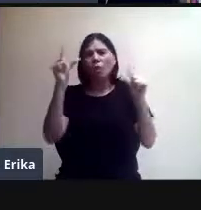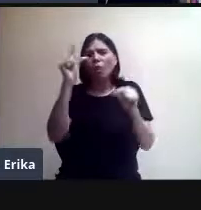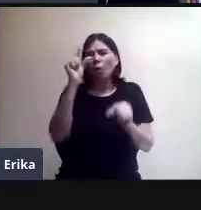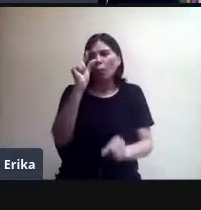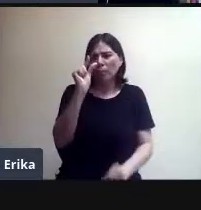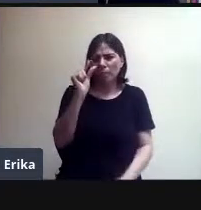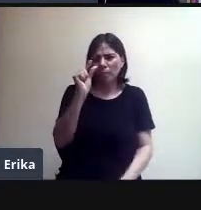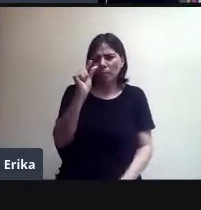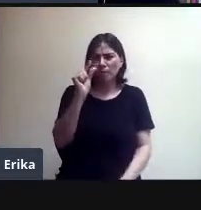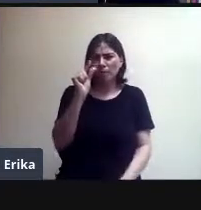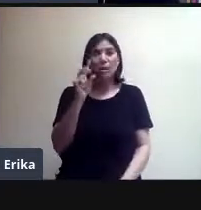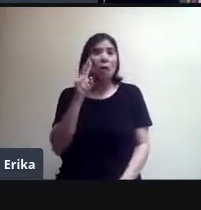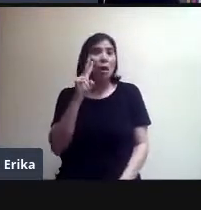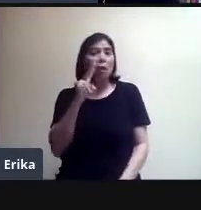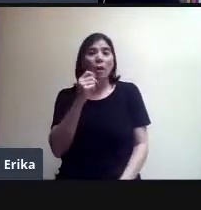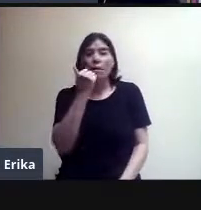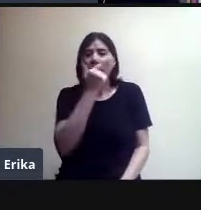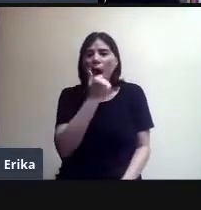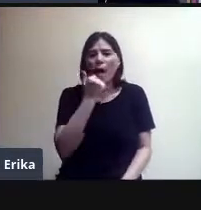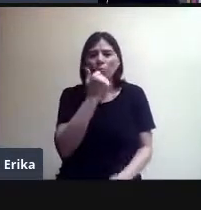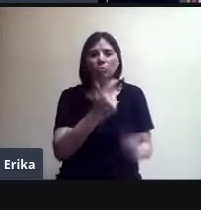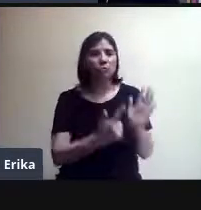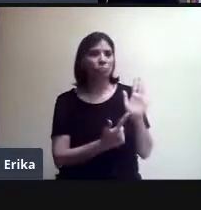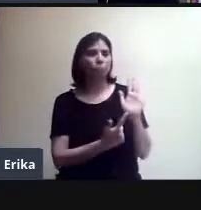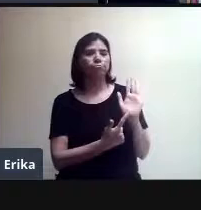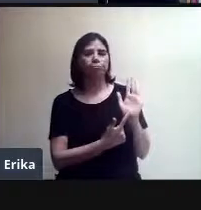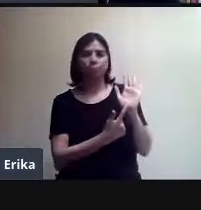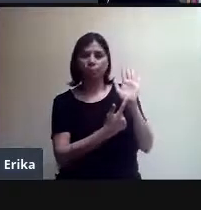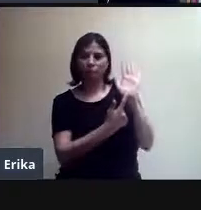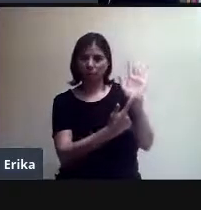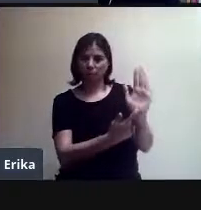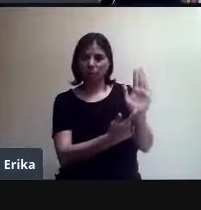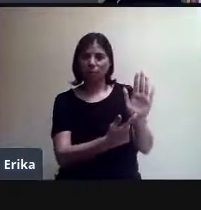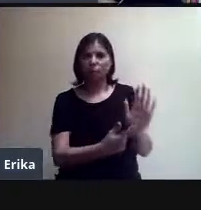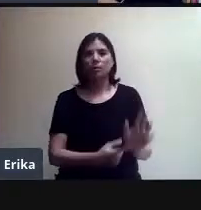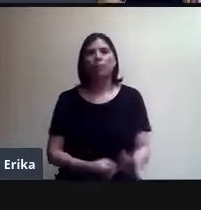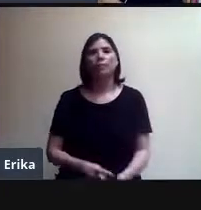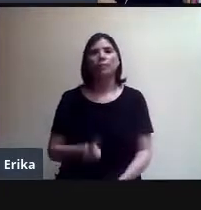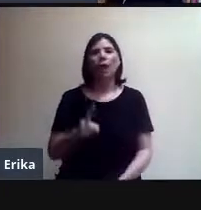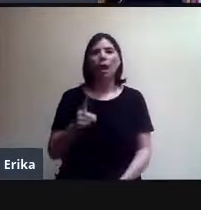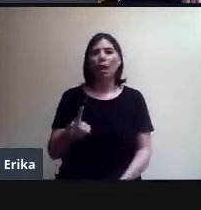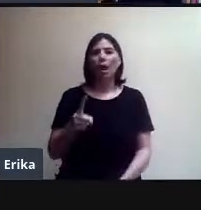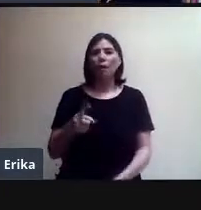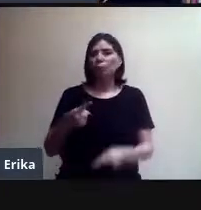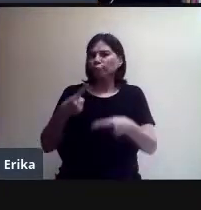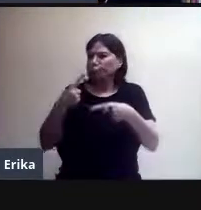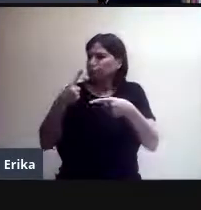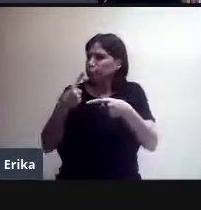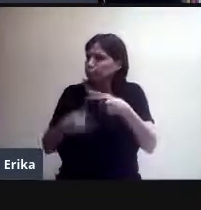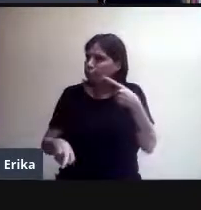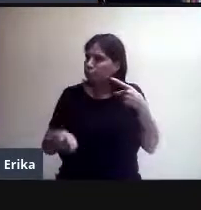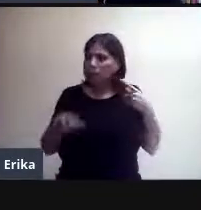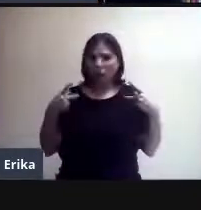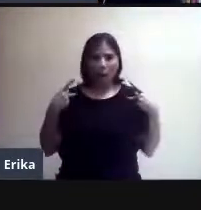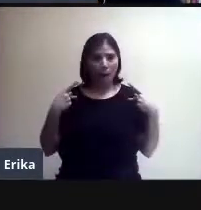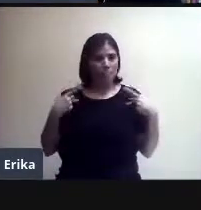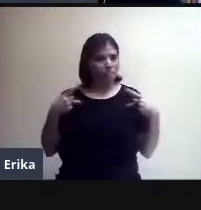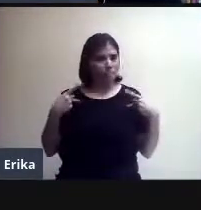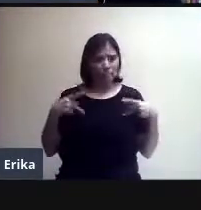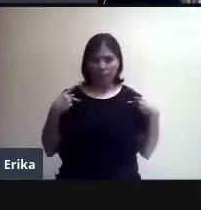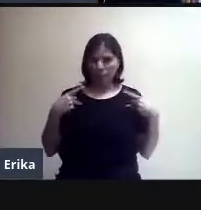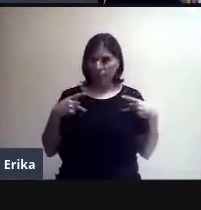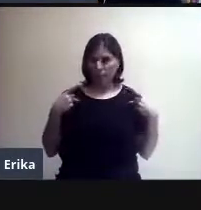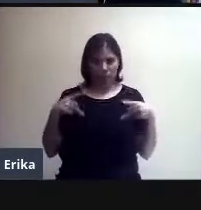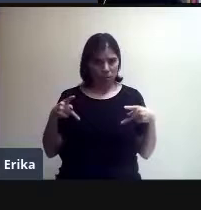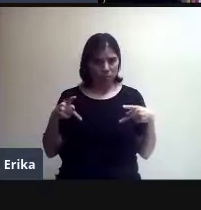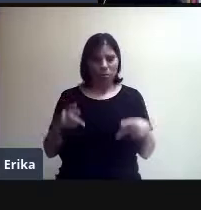los alumnos pueden ir siguiendo las presentaciones. Aquí, pues podemos quitar de plano a un participante que no tenga que estar